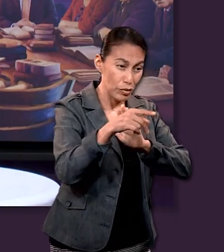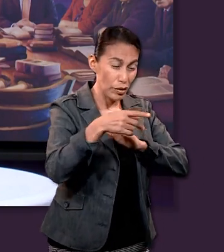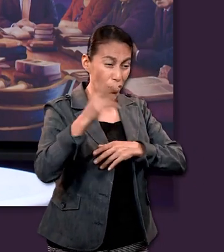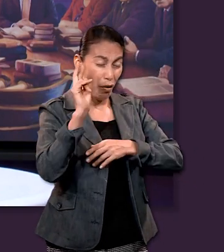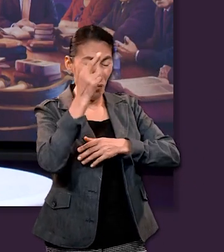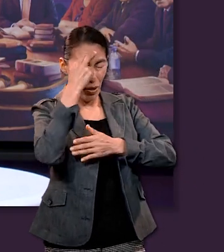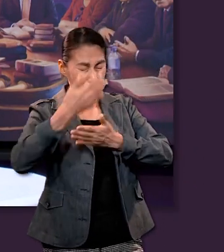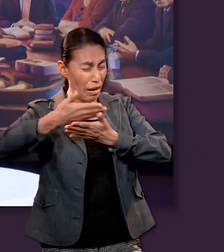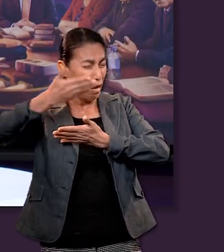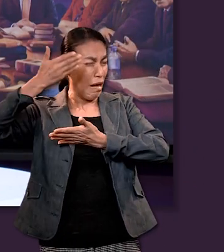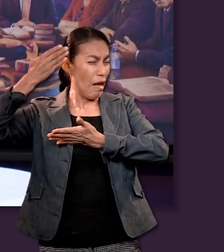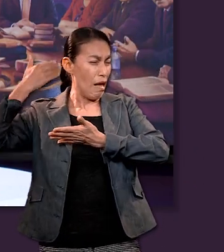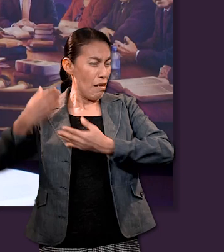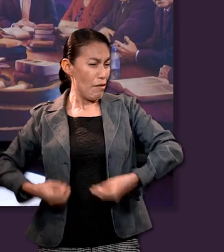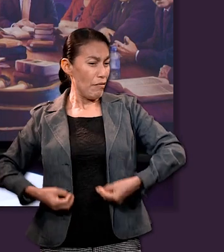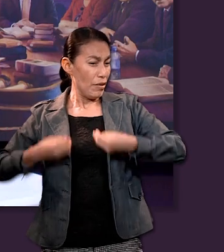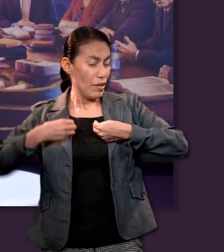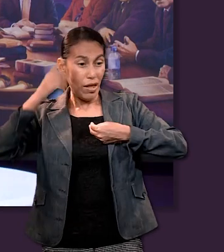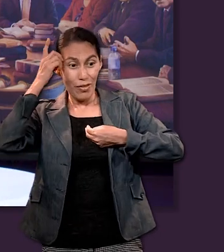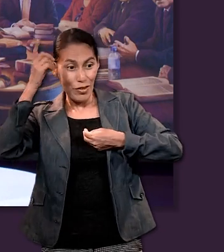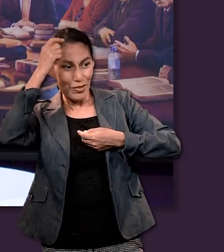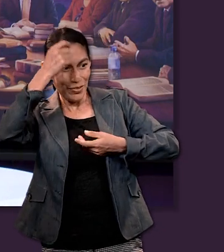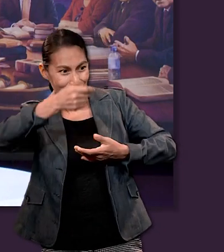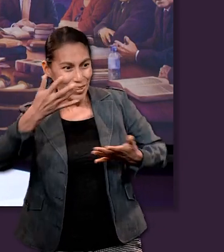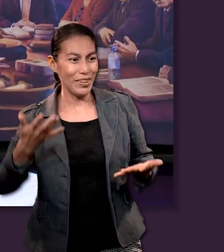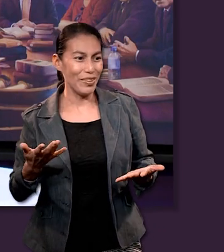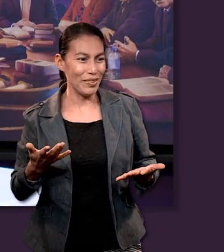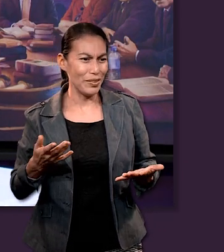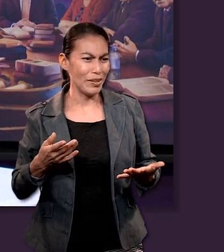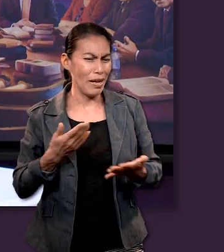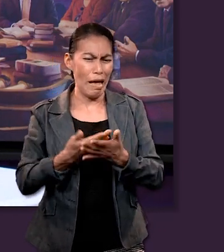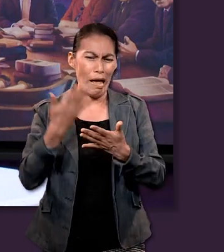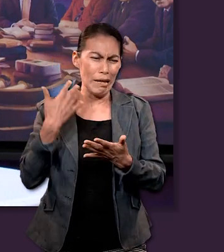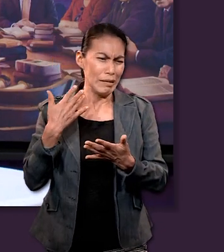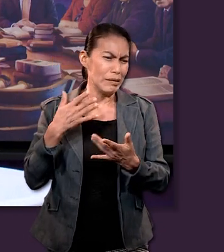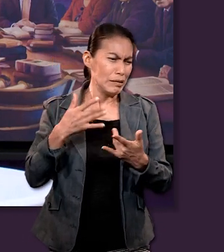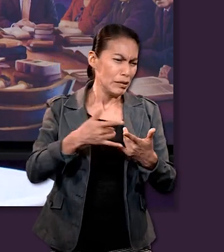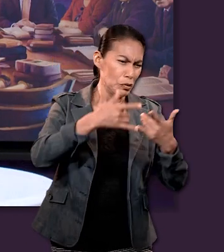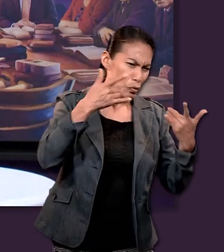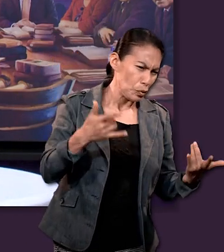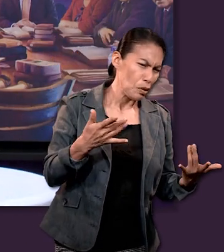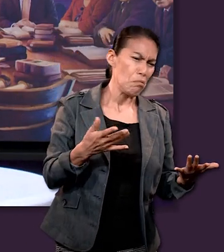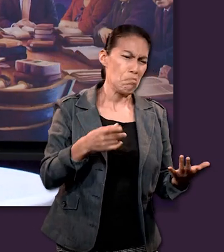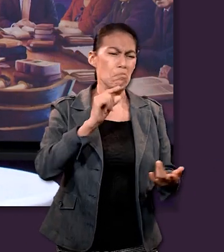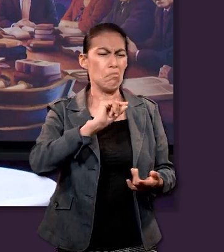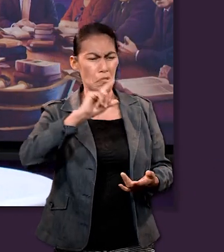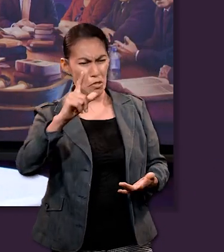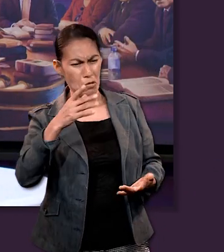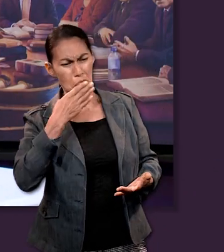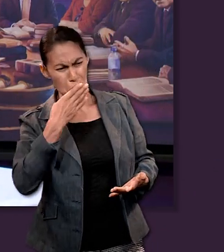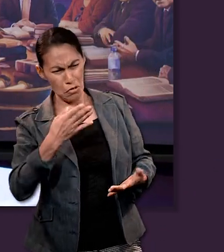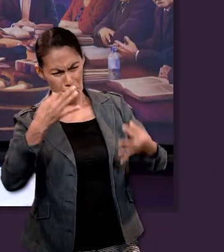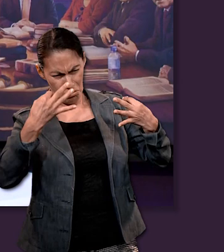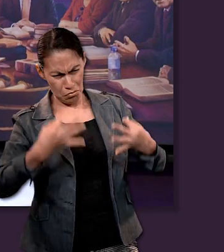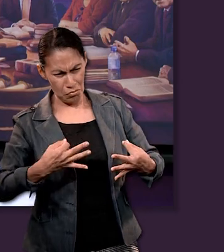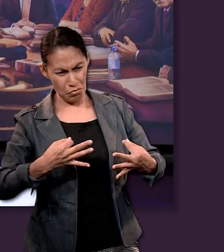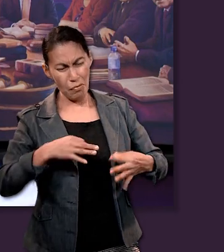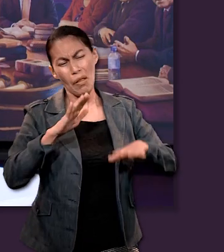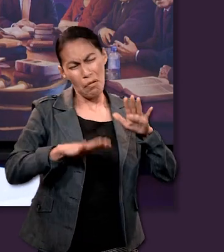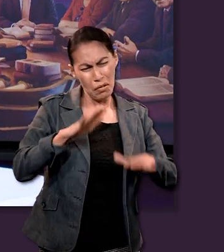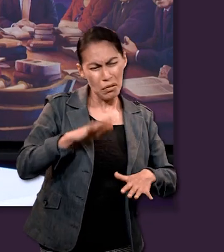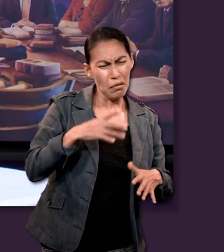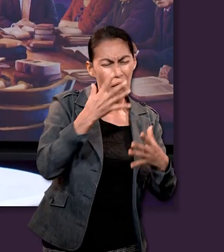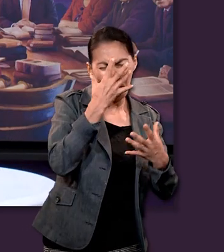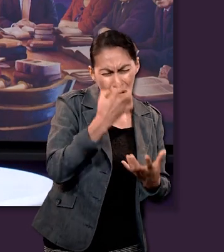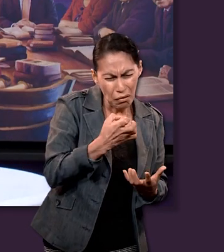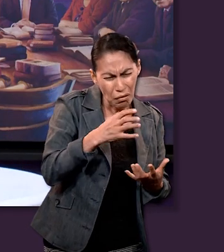ellos recuerden lo que ha sido Dios en su vida seguramente en el pasado habrán historias de éxito así